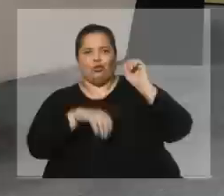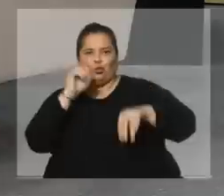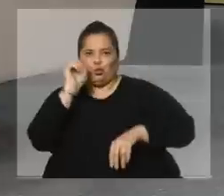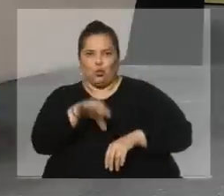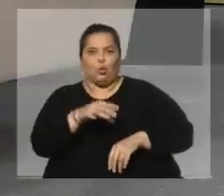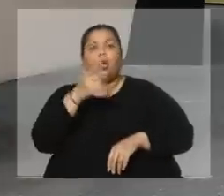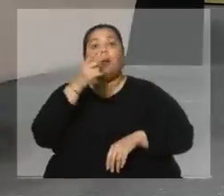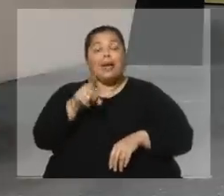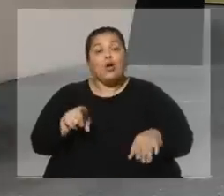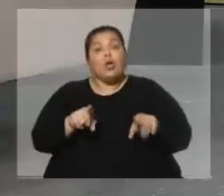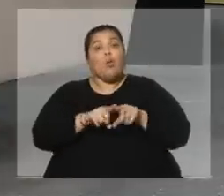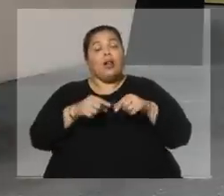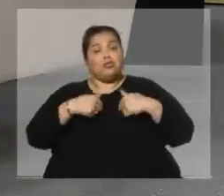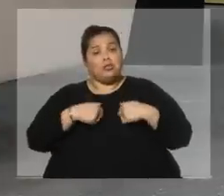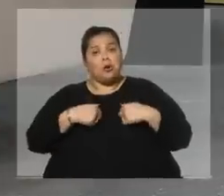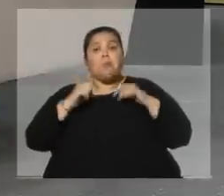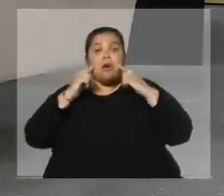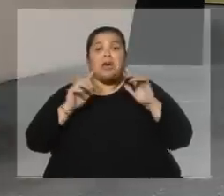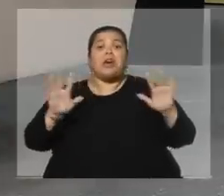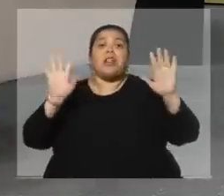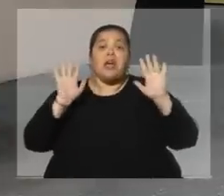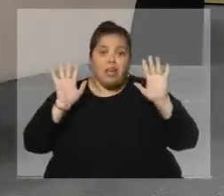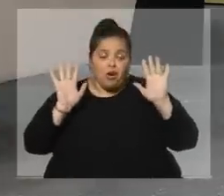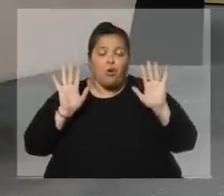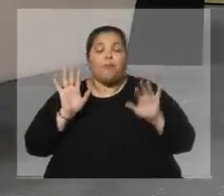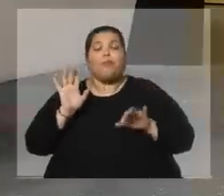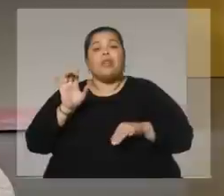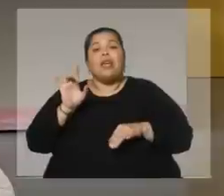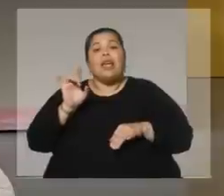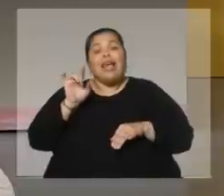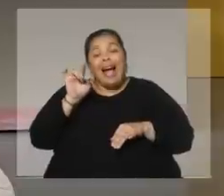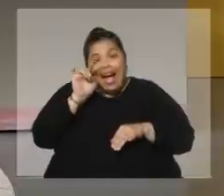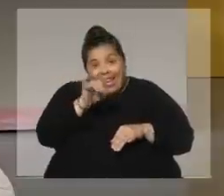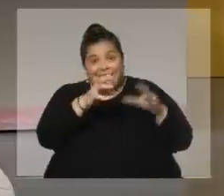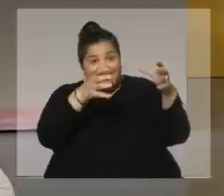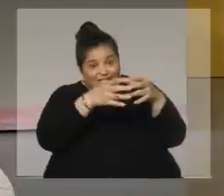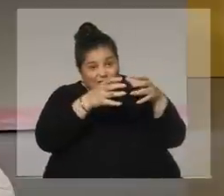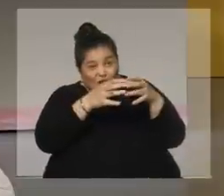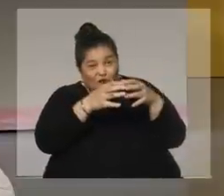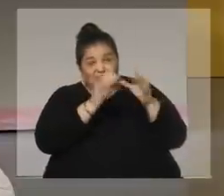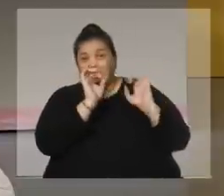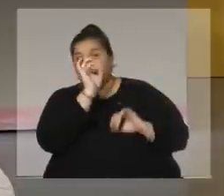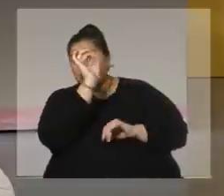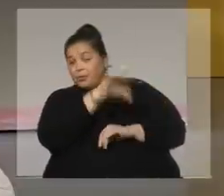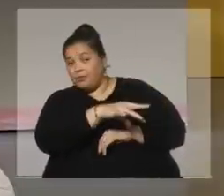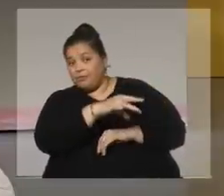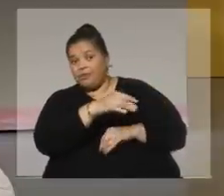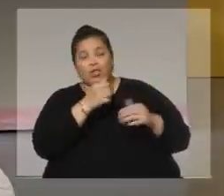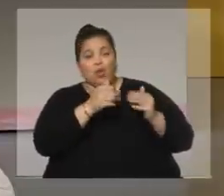como me dijo Delgado Paraín en un momento dado, a ese sector no hay que darle entidad porque